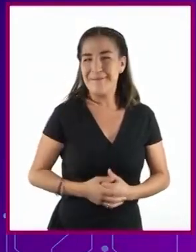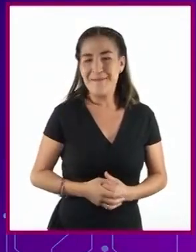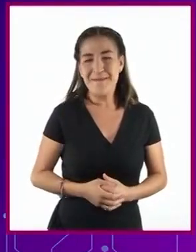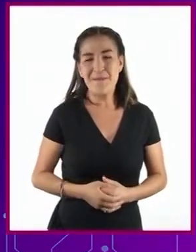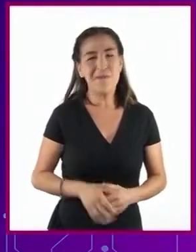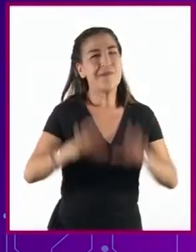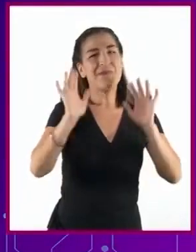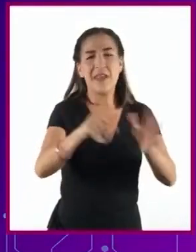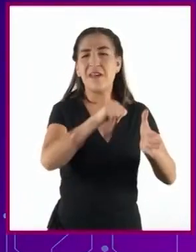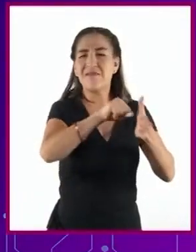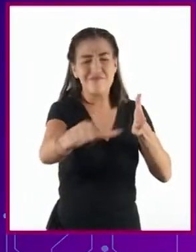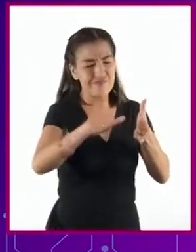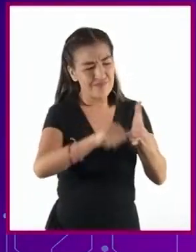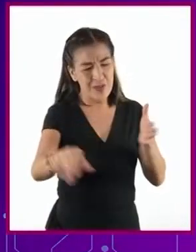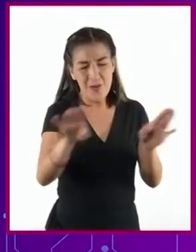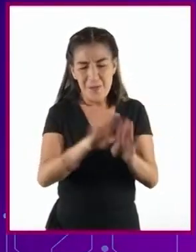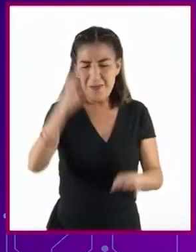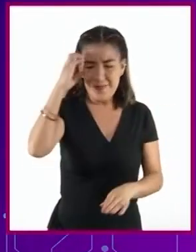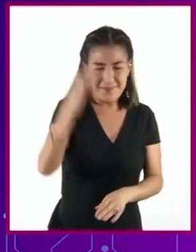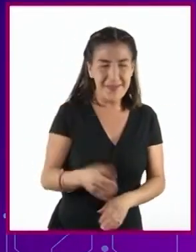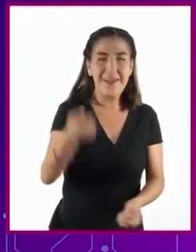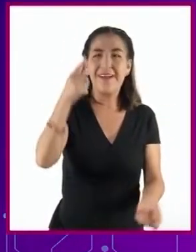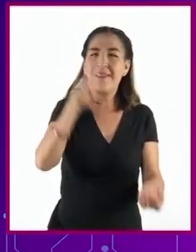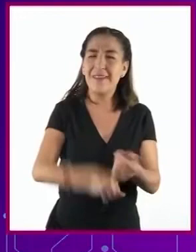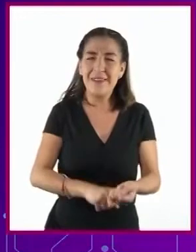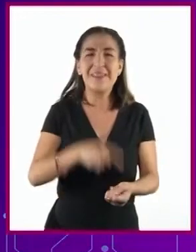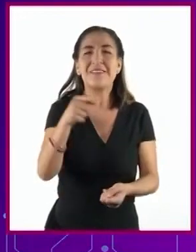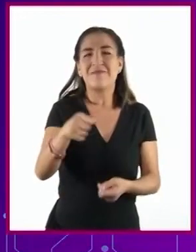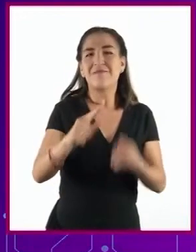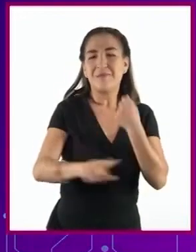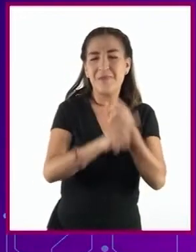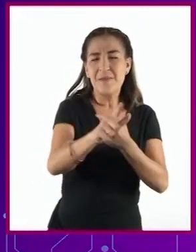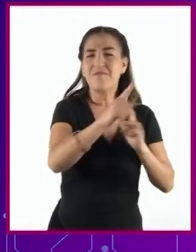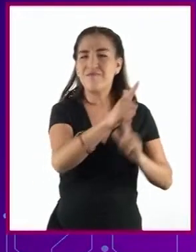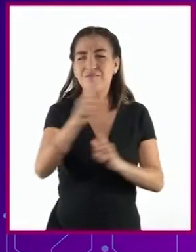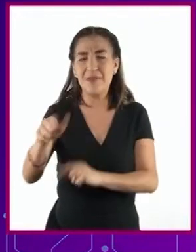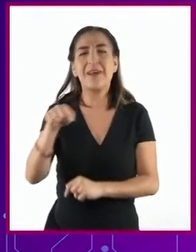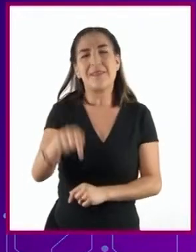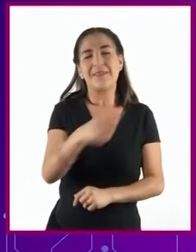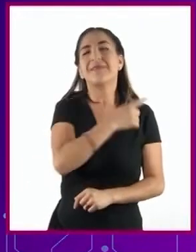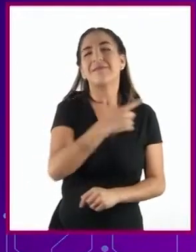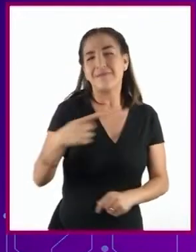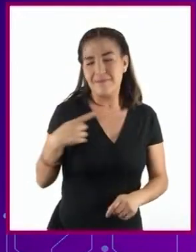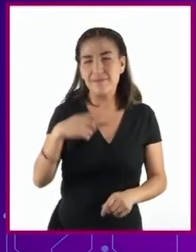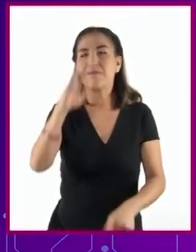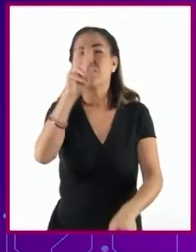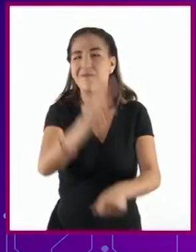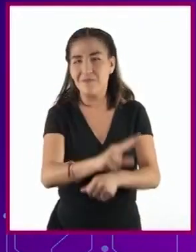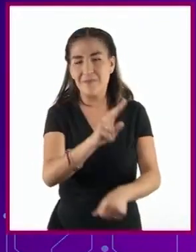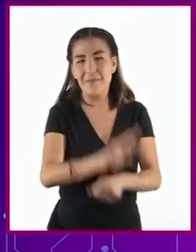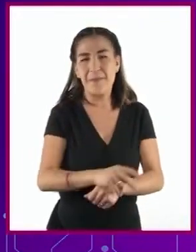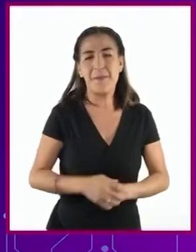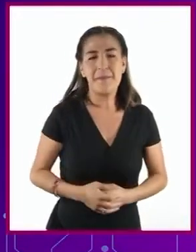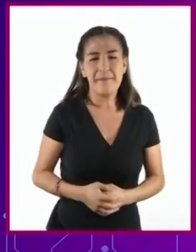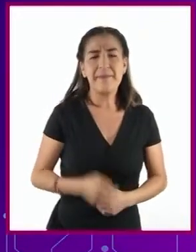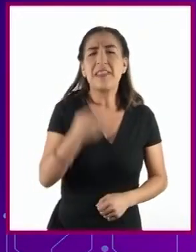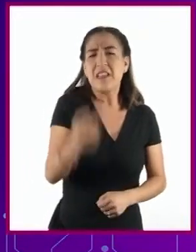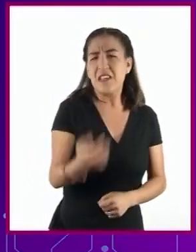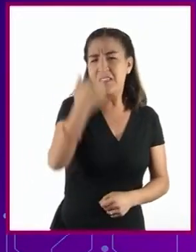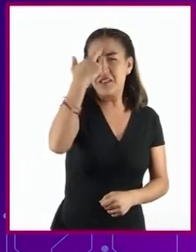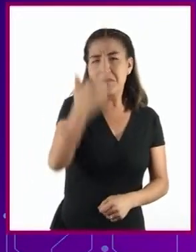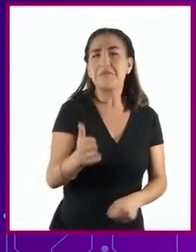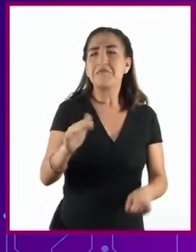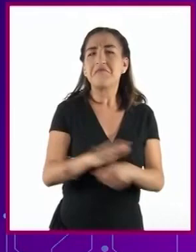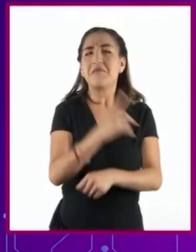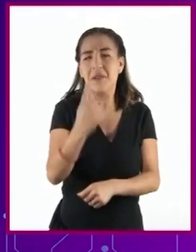cancelación de violencia a los grupos armados a ellos son los que habría que amnistiar y esto se da